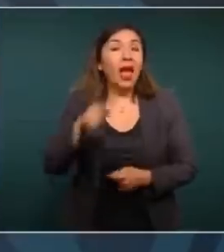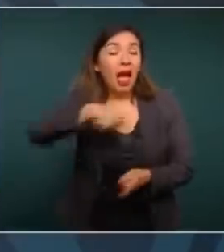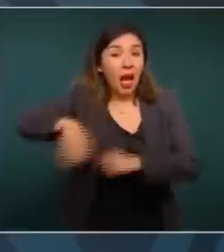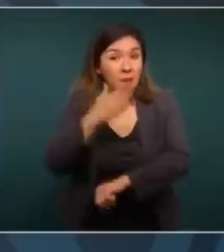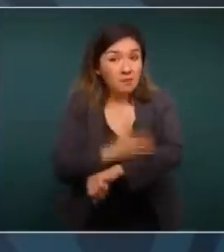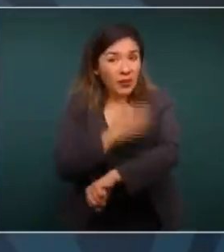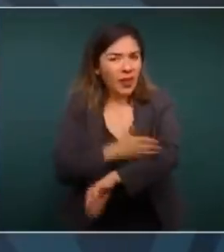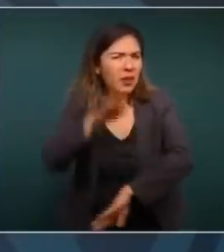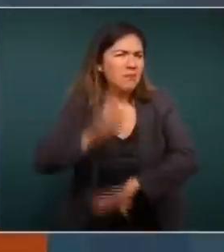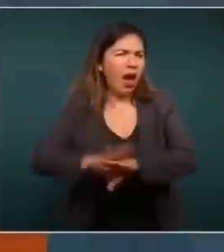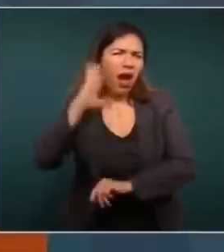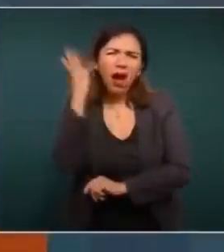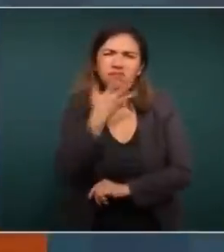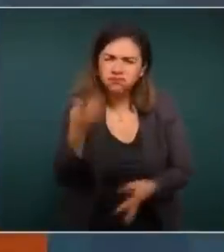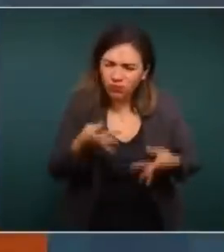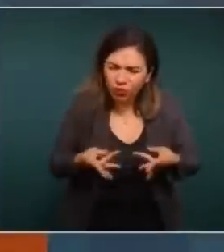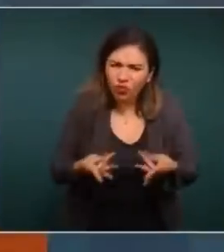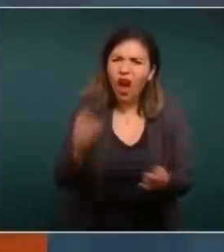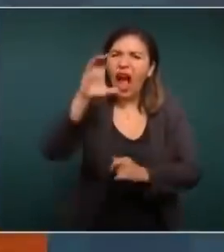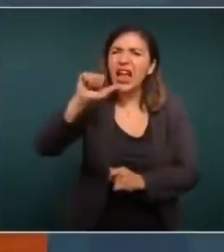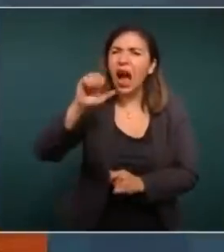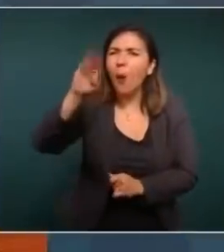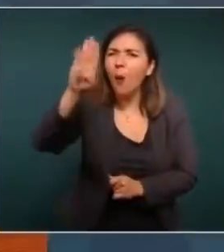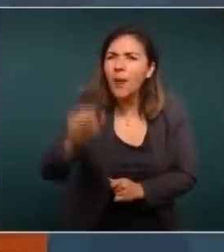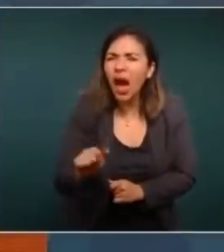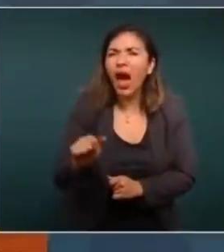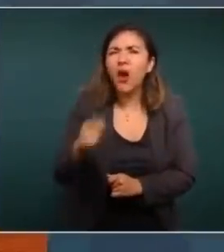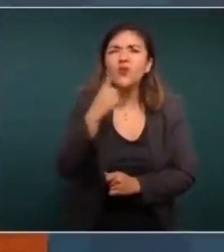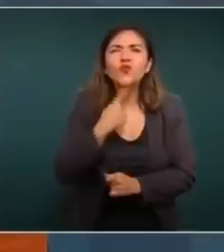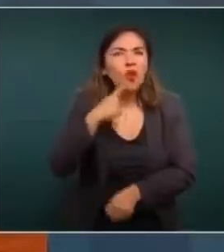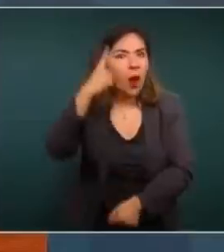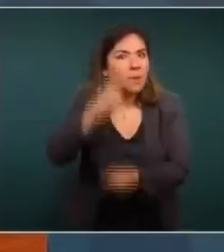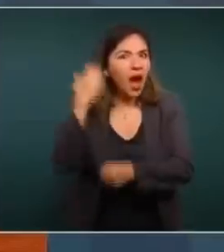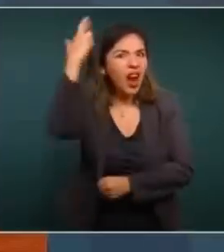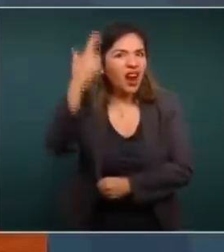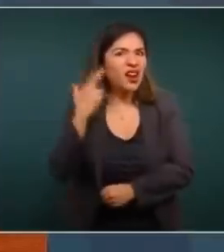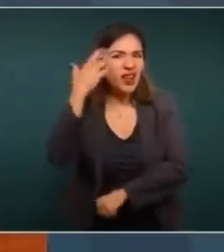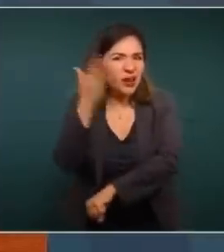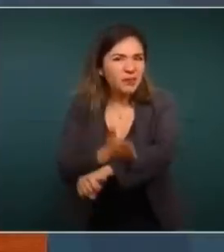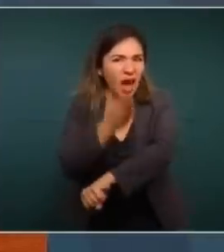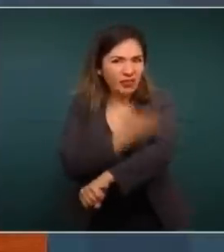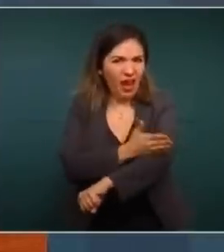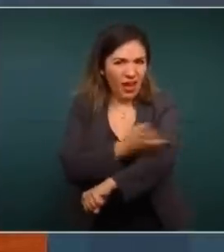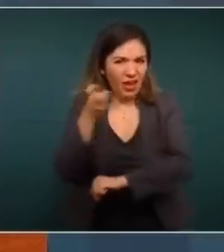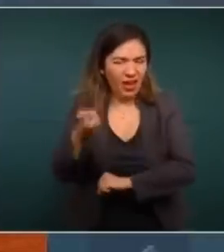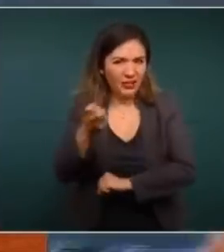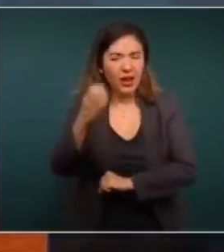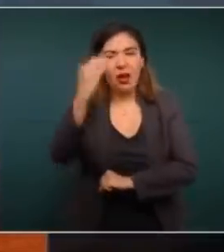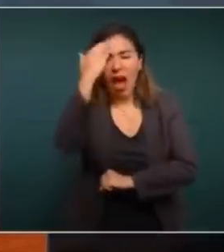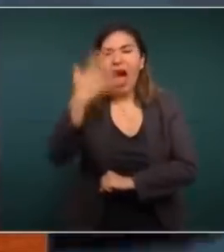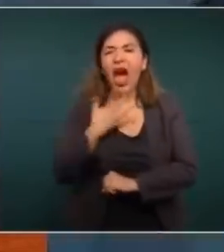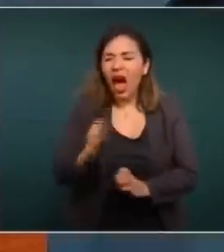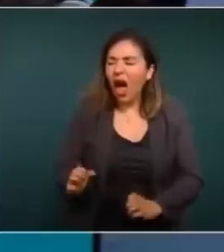preciosas, donde hay caoba, que es la reina de las maderas, donde hay